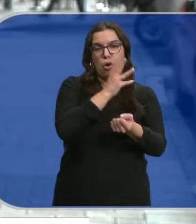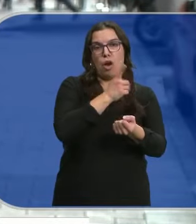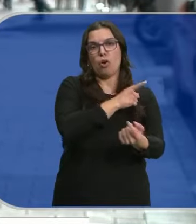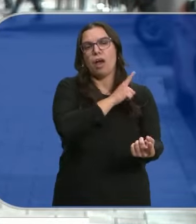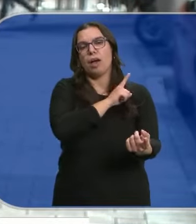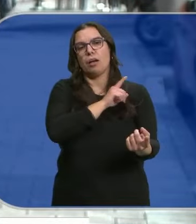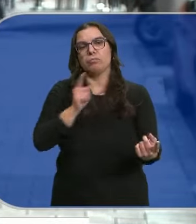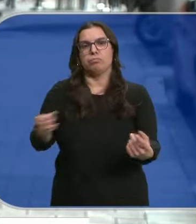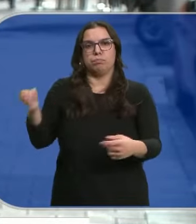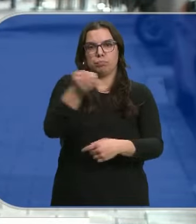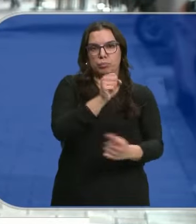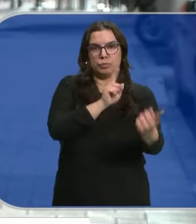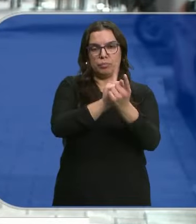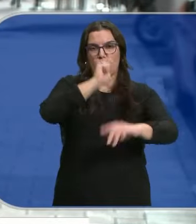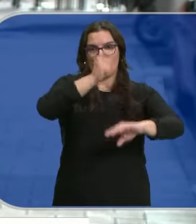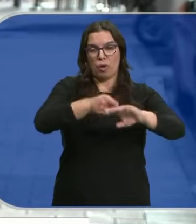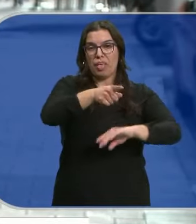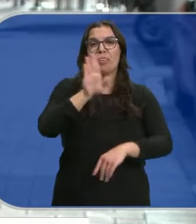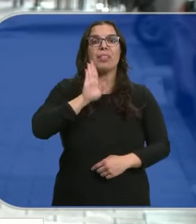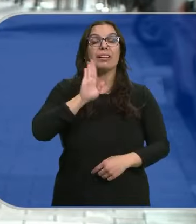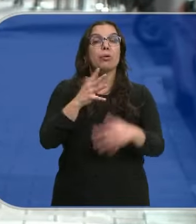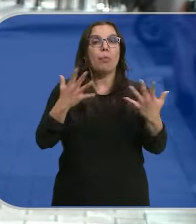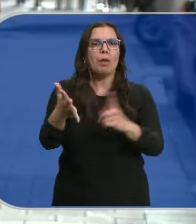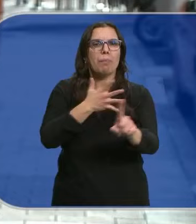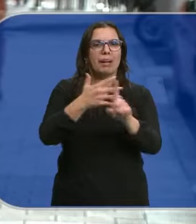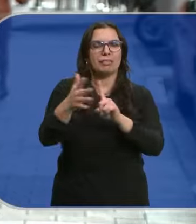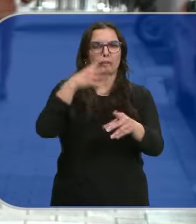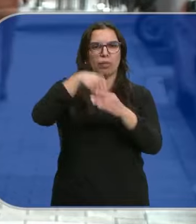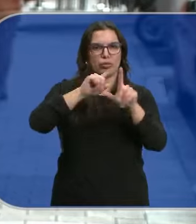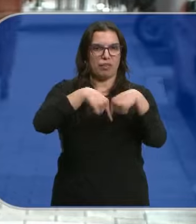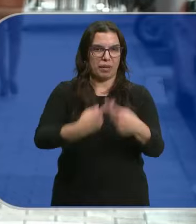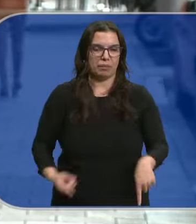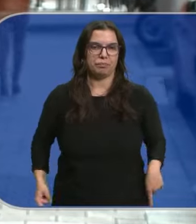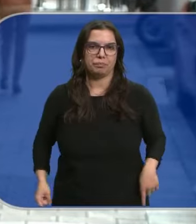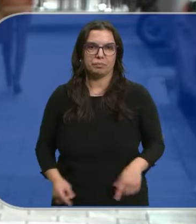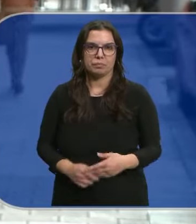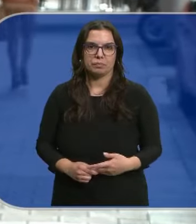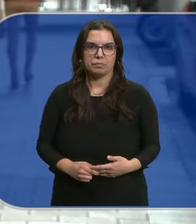disposición judicial Y será juzgado por un delito de malos tratos En el ámbito familiar